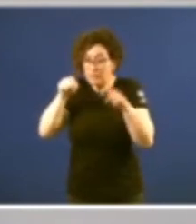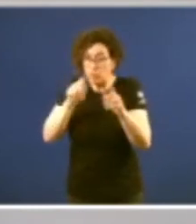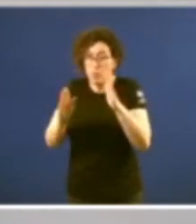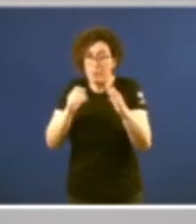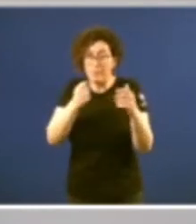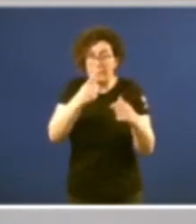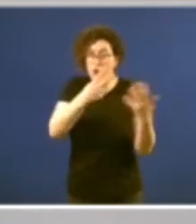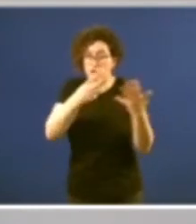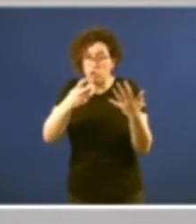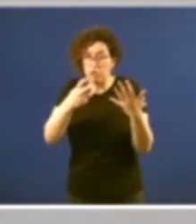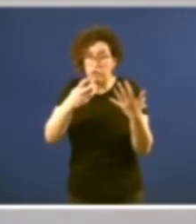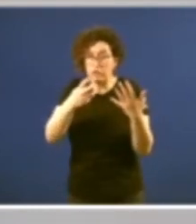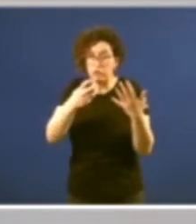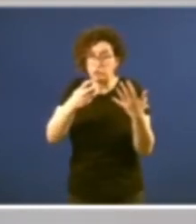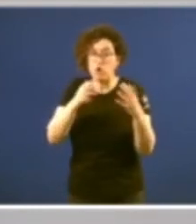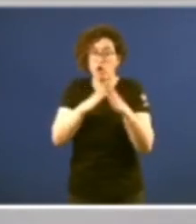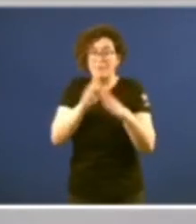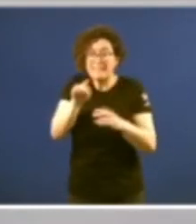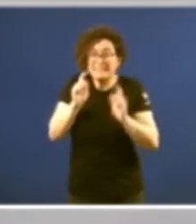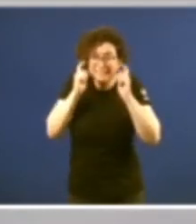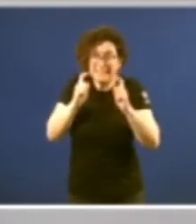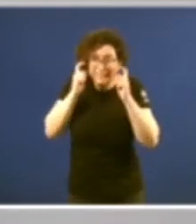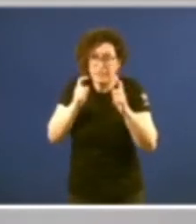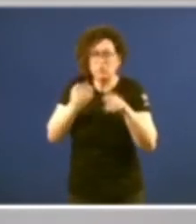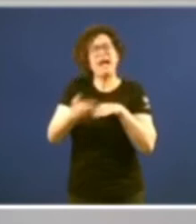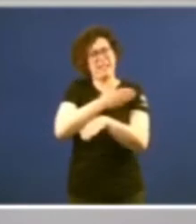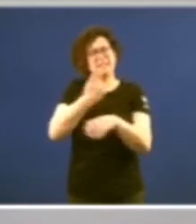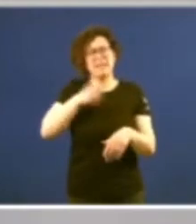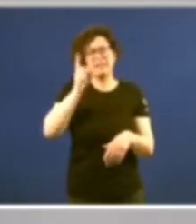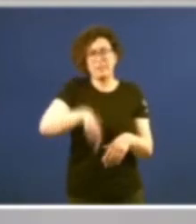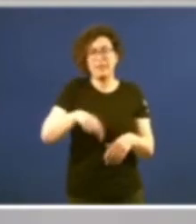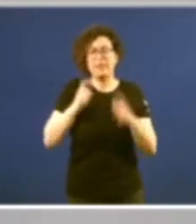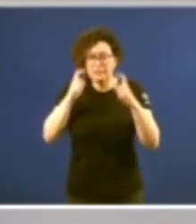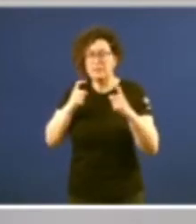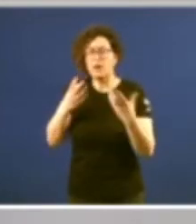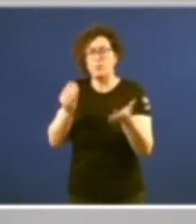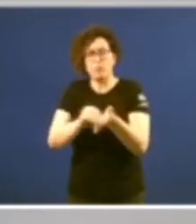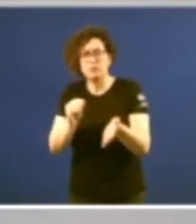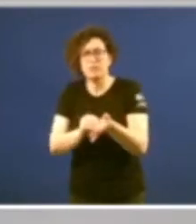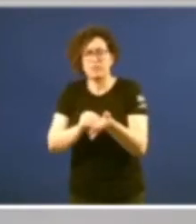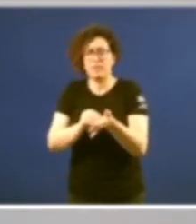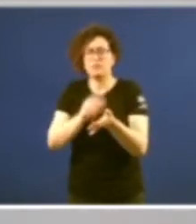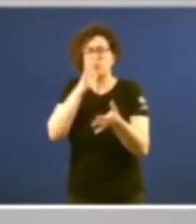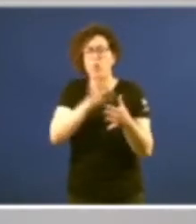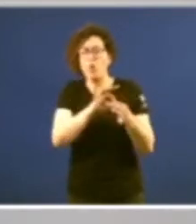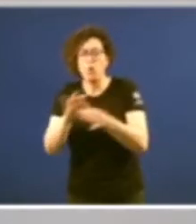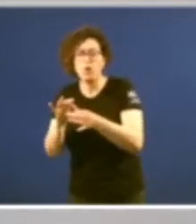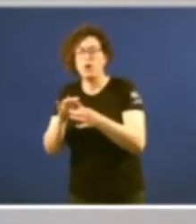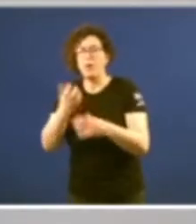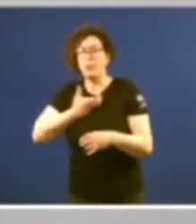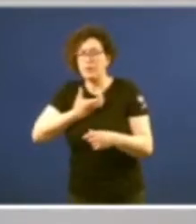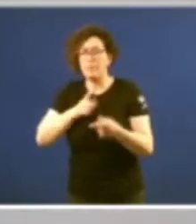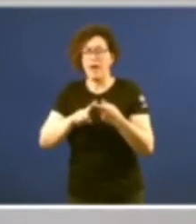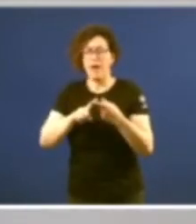1893 e antes, que vienen moitas veces de la mano de la municipalidad, de las